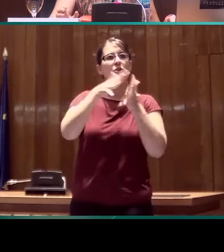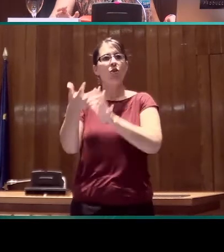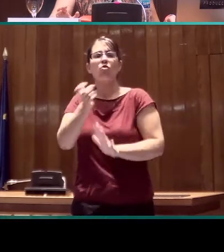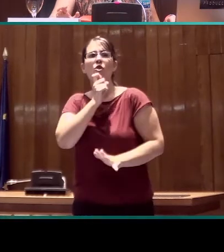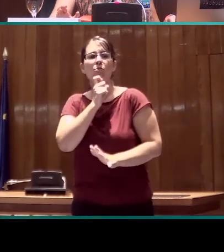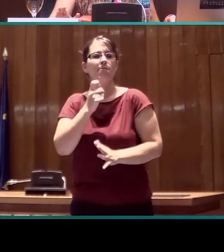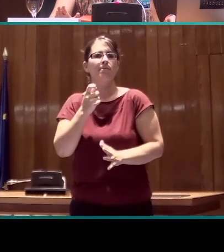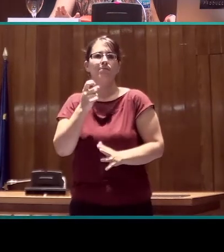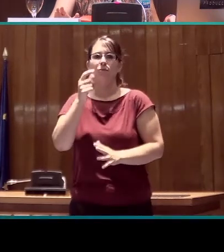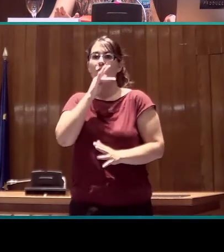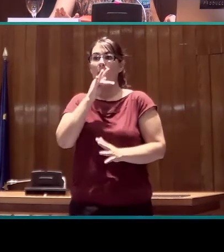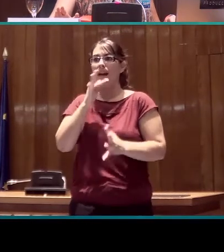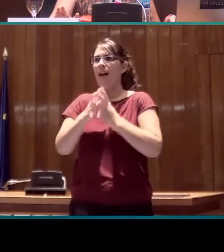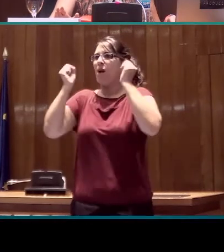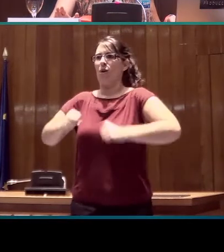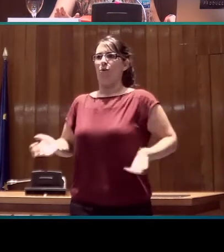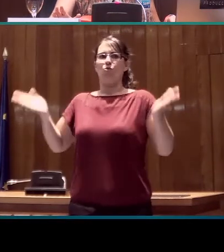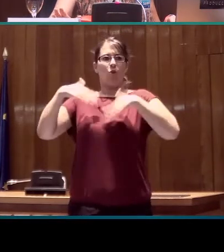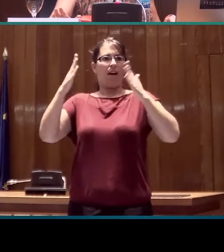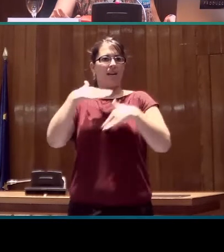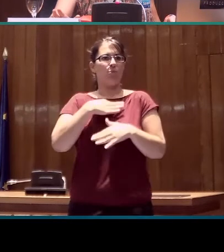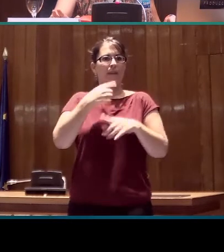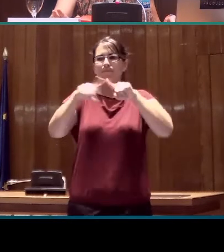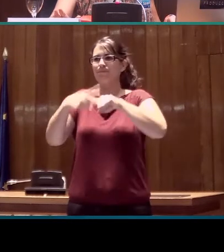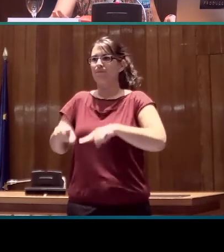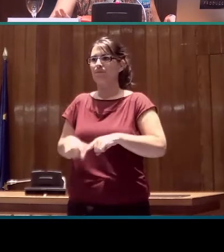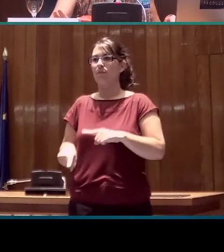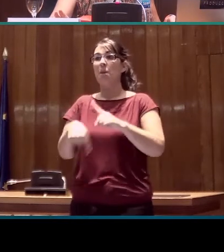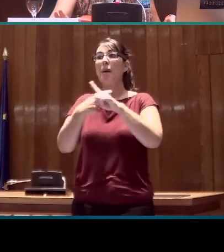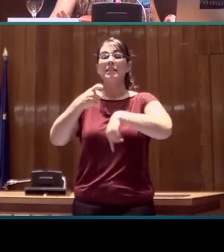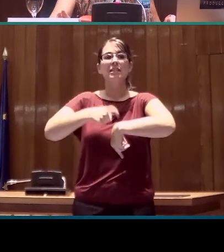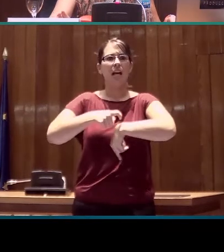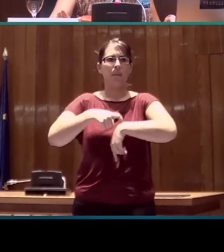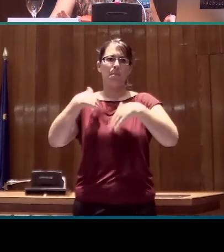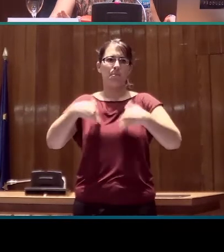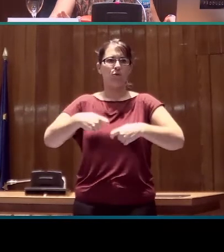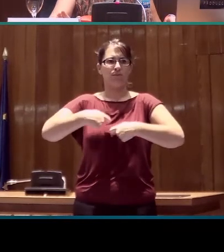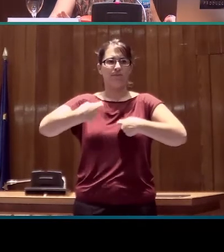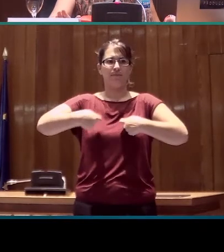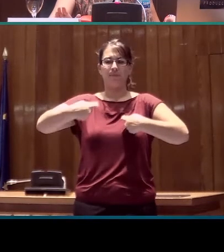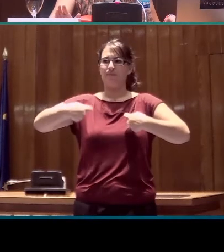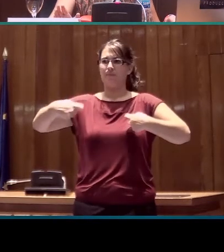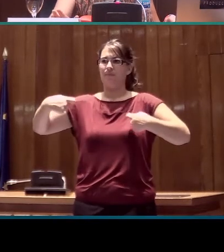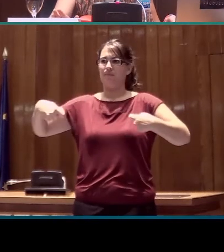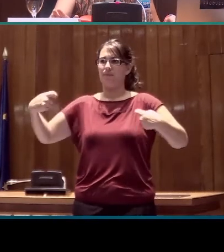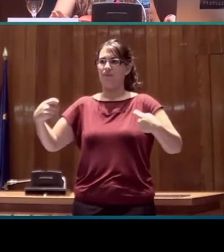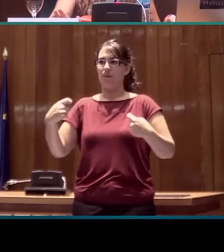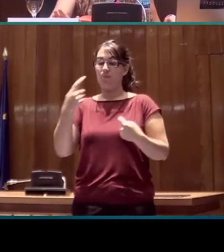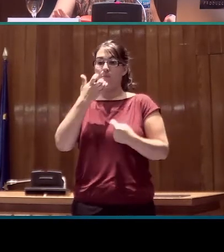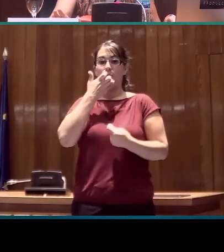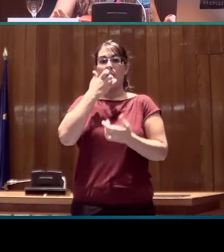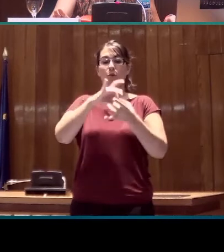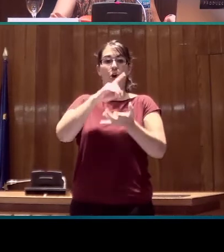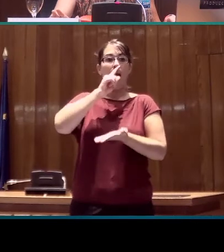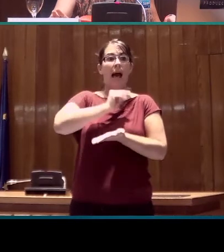además es bastante costosa en términos de tiempos, mucho más costoso transcribir que anotar. Es que